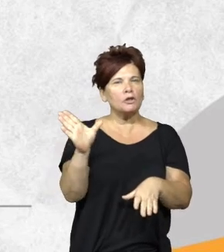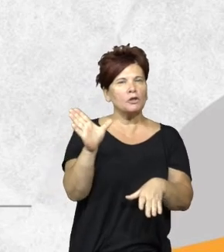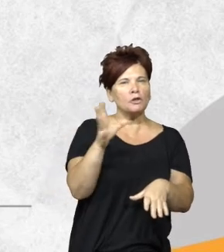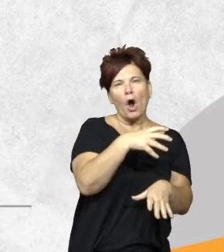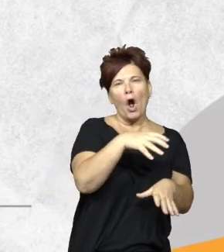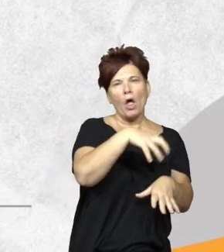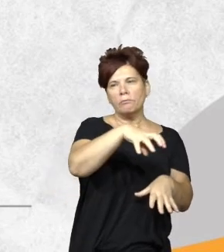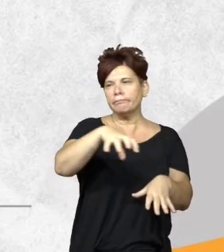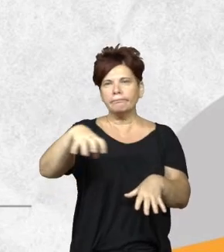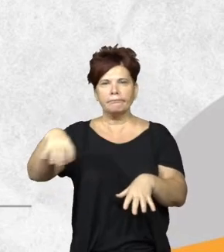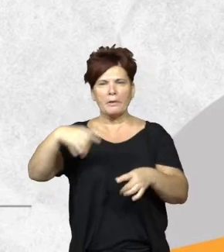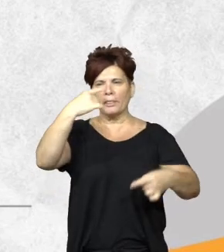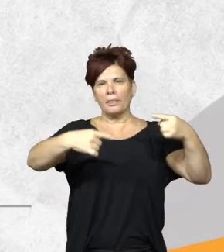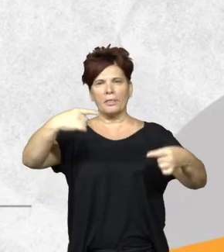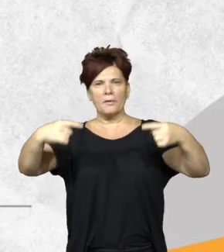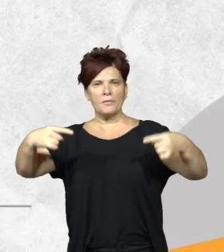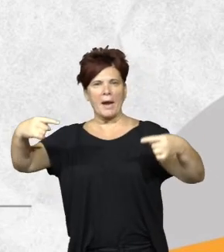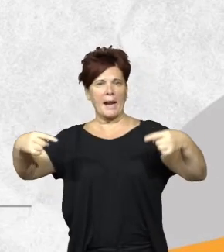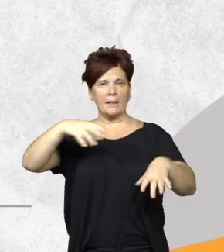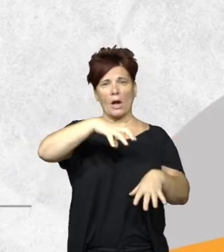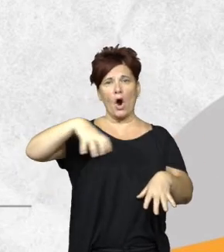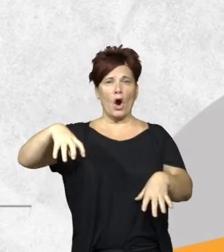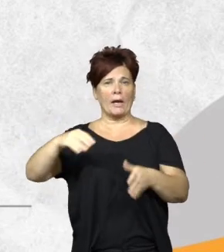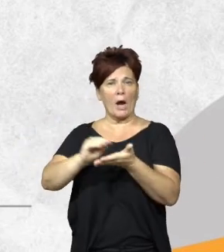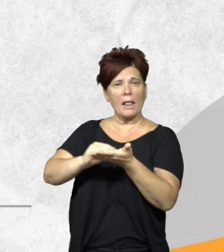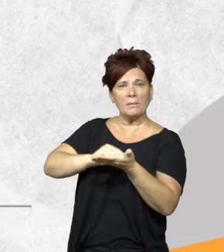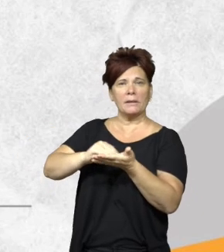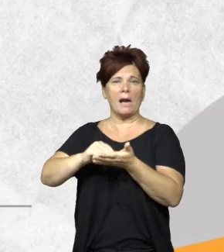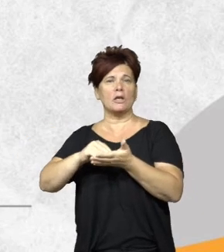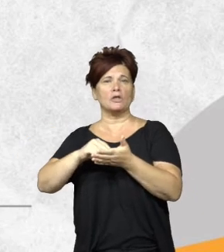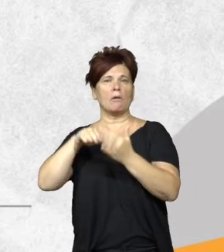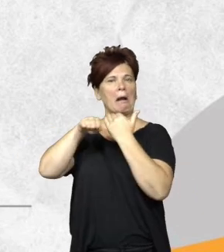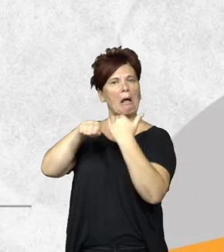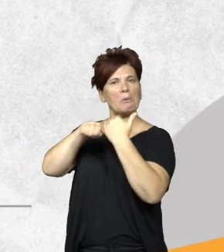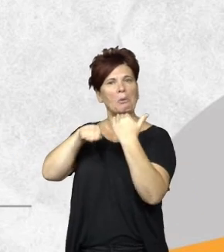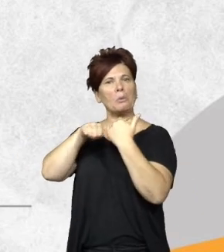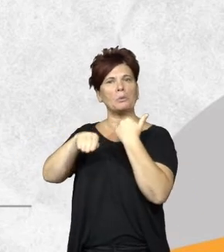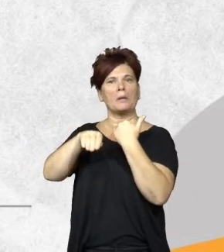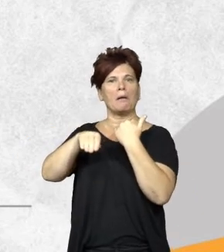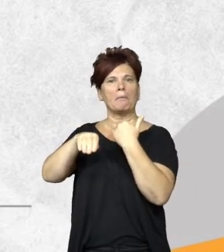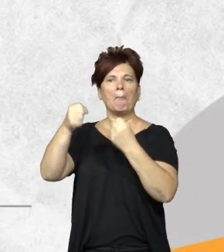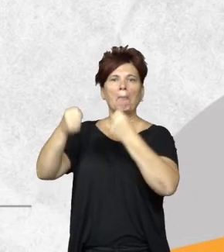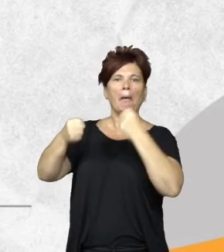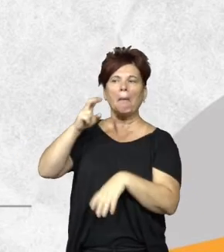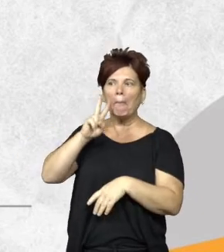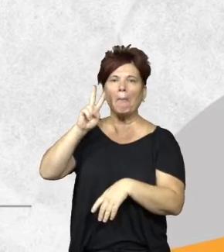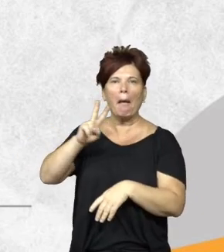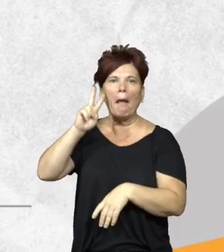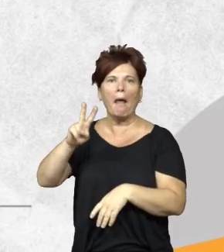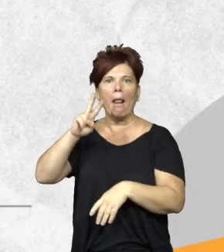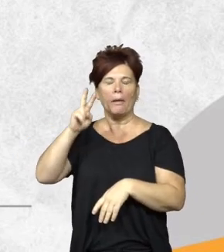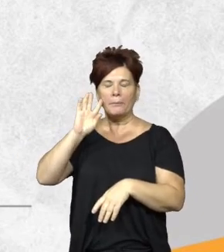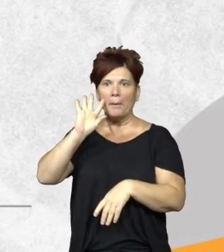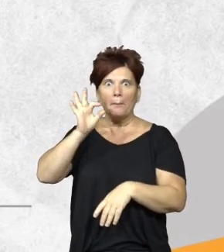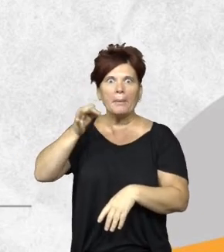administraciones de distintos órganos de la administración que andan recorriendo la ruta de la provincia cuando detectan un foco de fuego